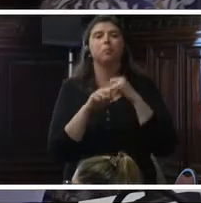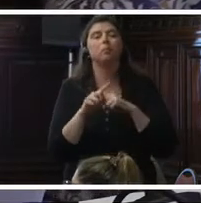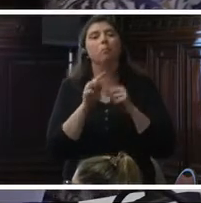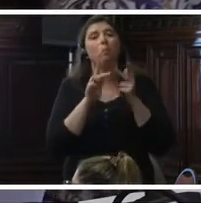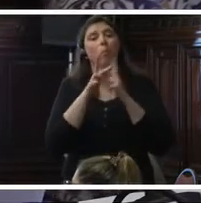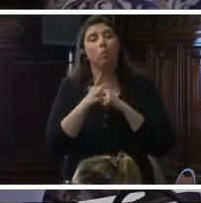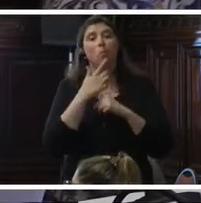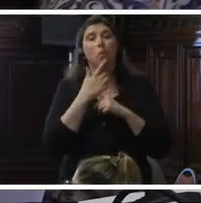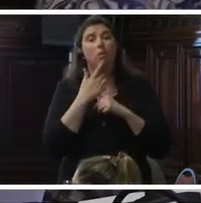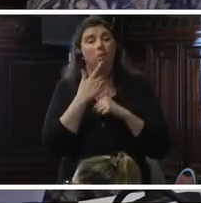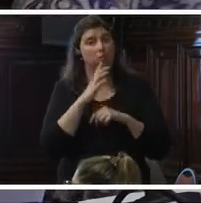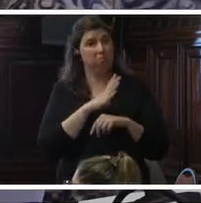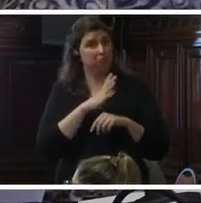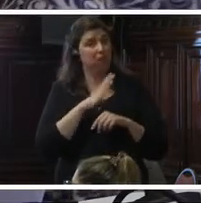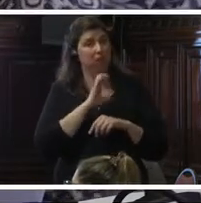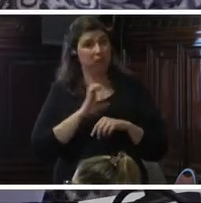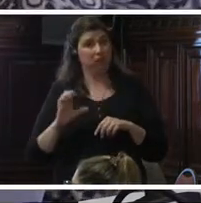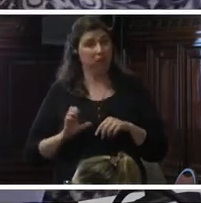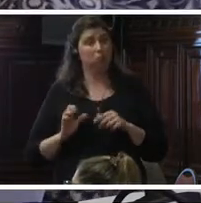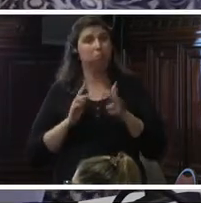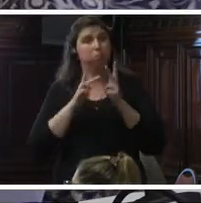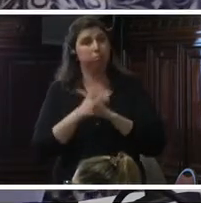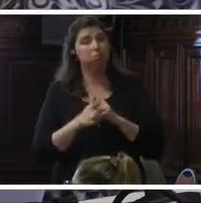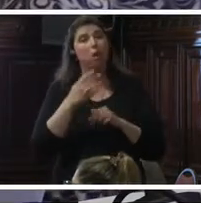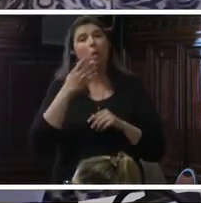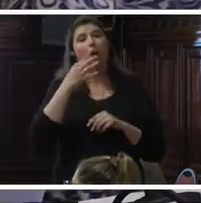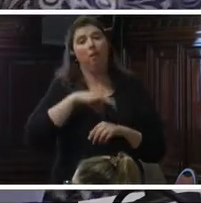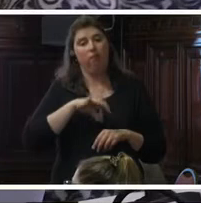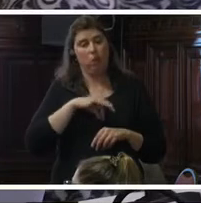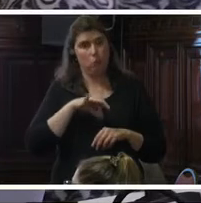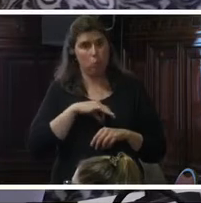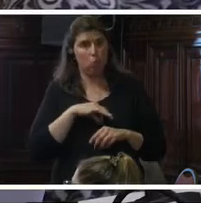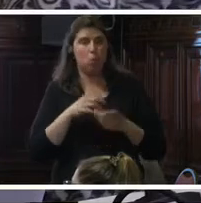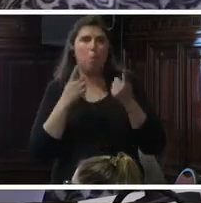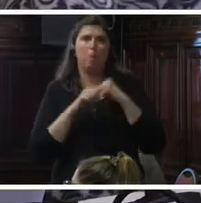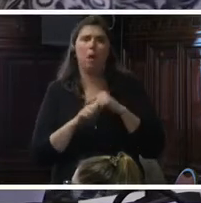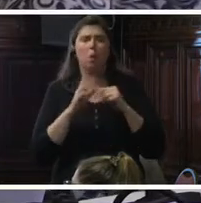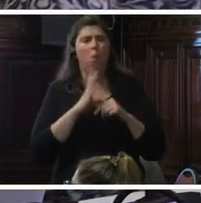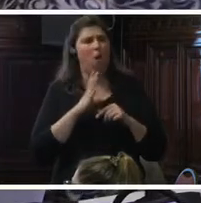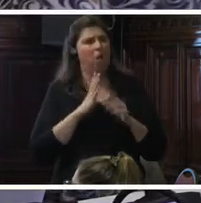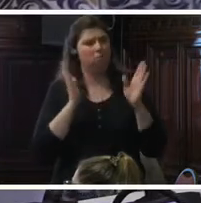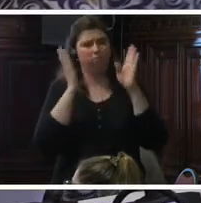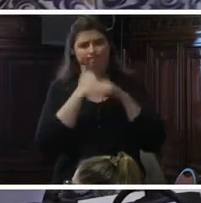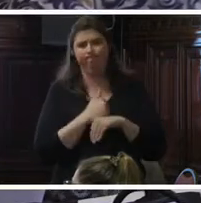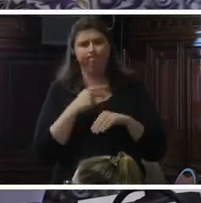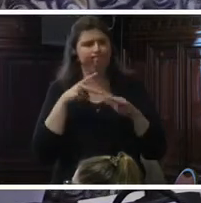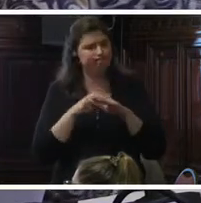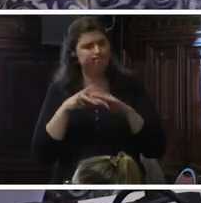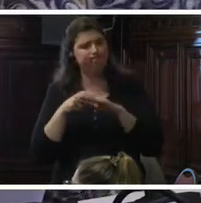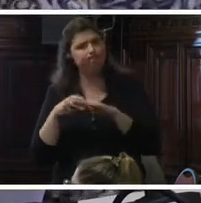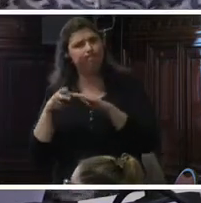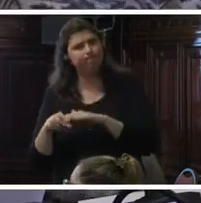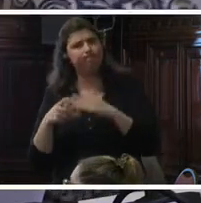que el Estado ha implementado para abordar el virus del SICA, sin embargo, existen serias deficiencias en la implementación de esto,